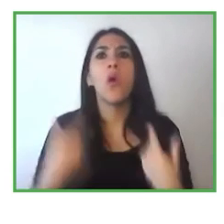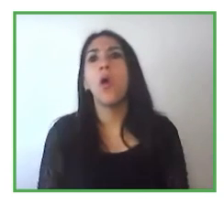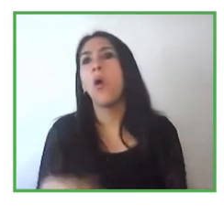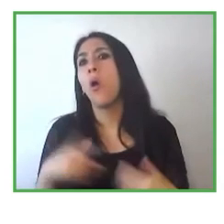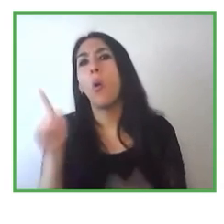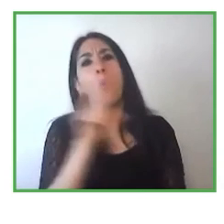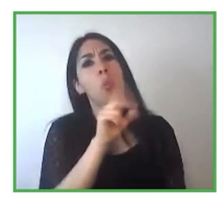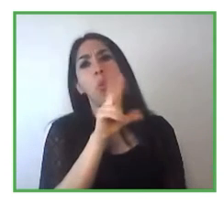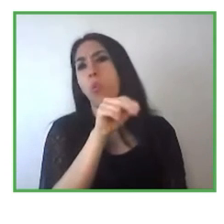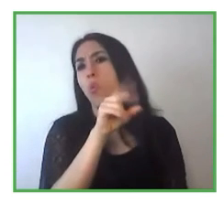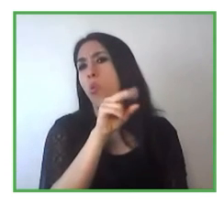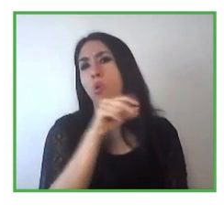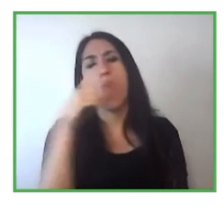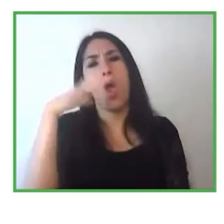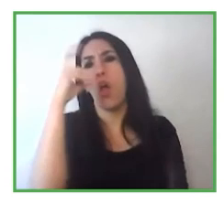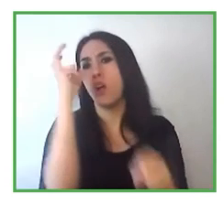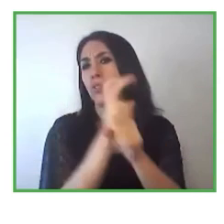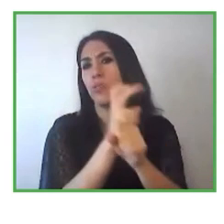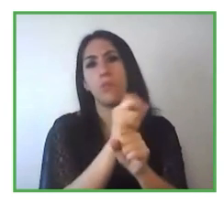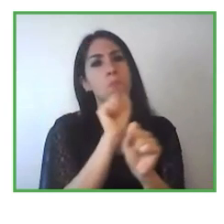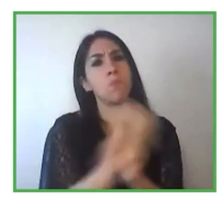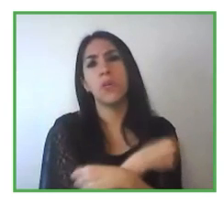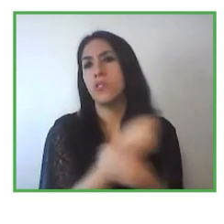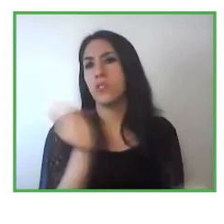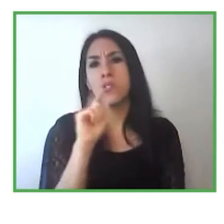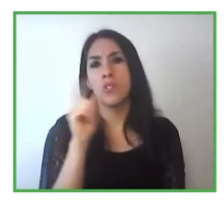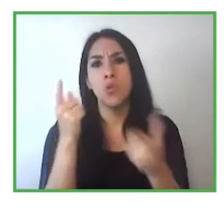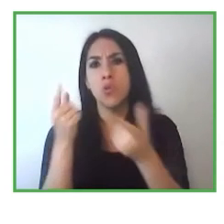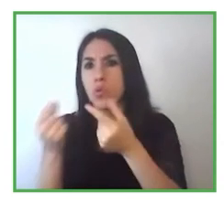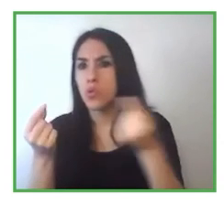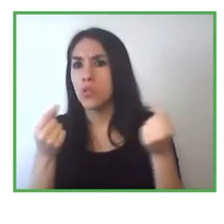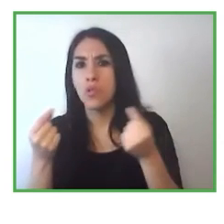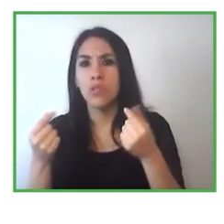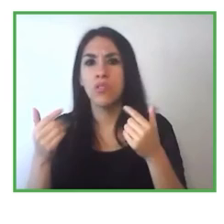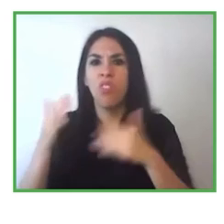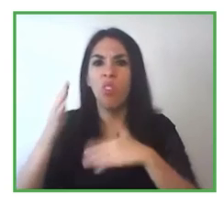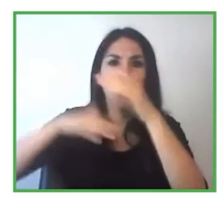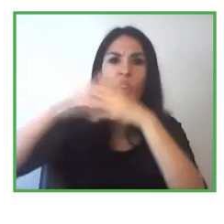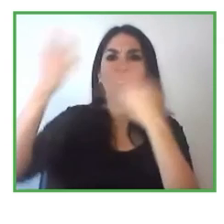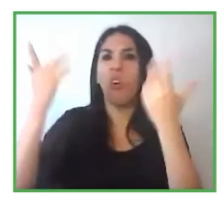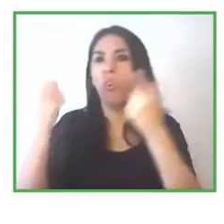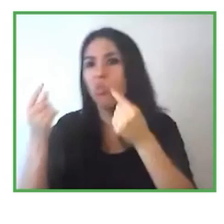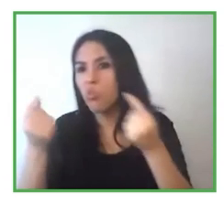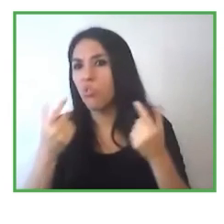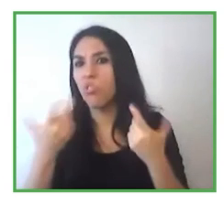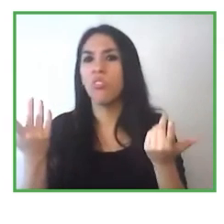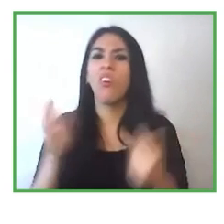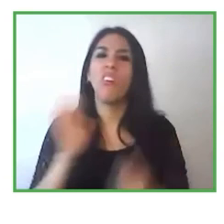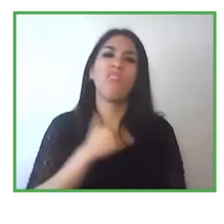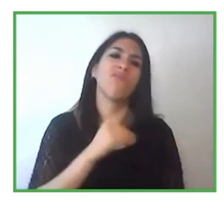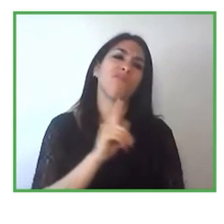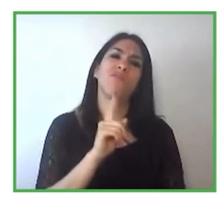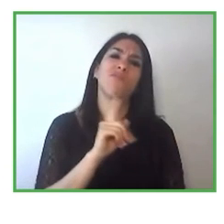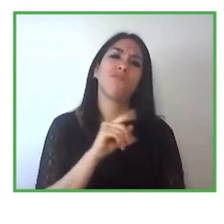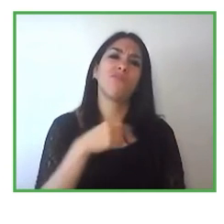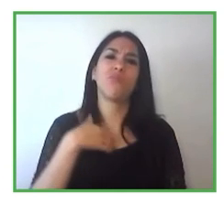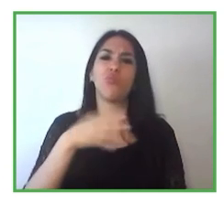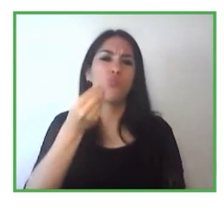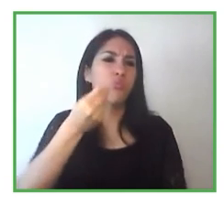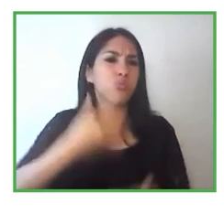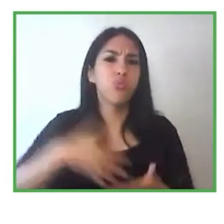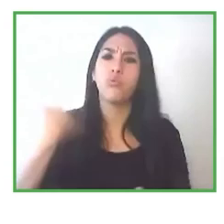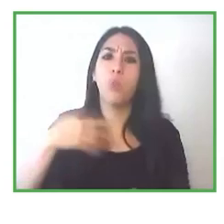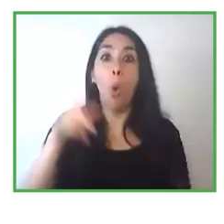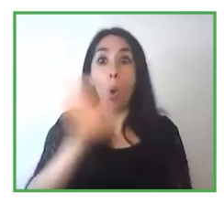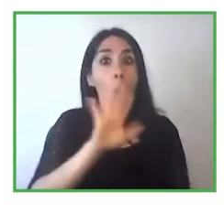hacer una gran inversión en sus empresas o en sus entornos de trabajo y no necesariamente hay